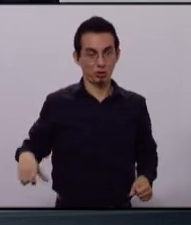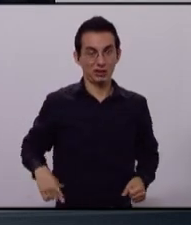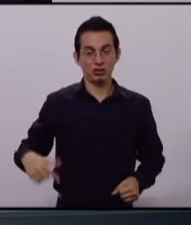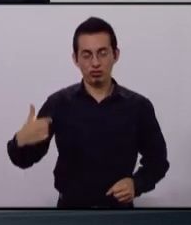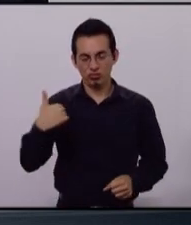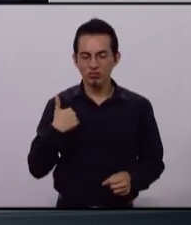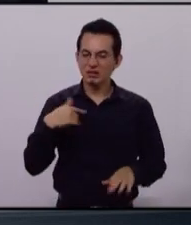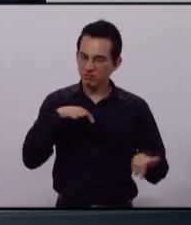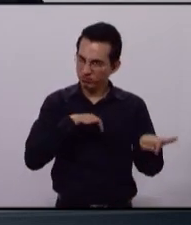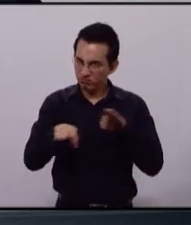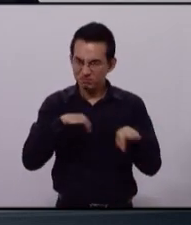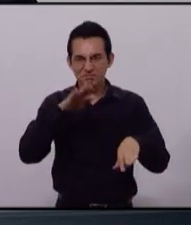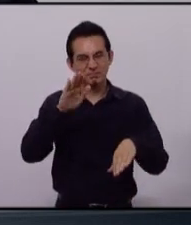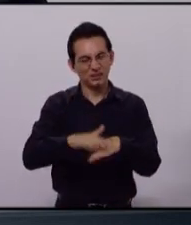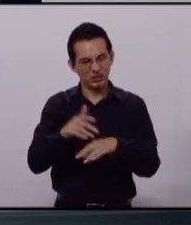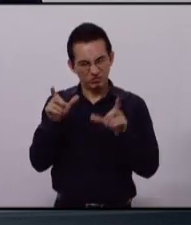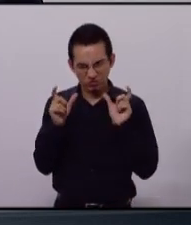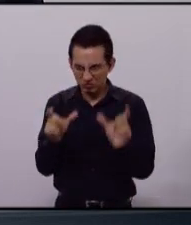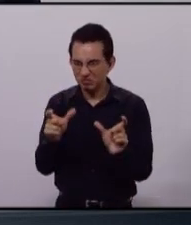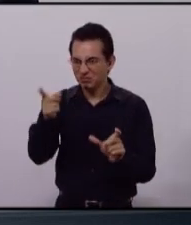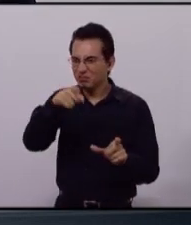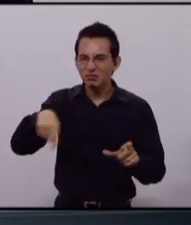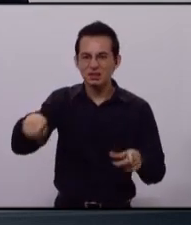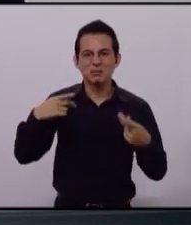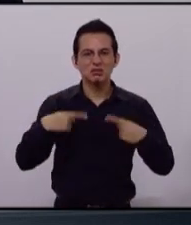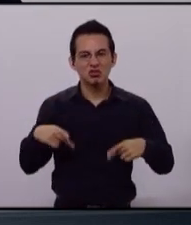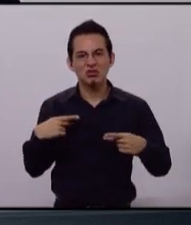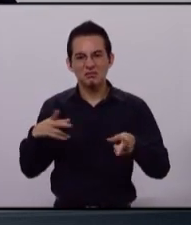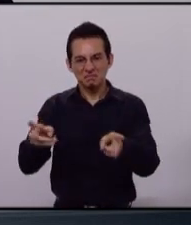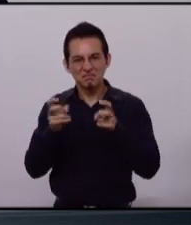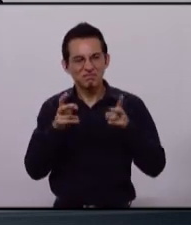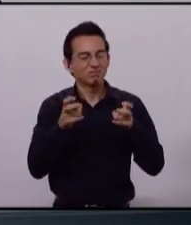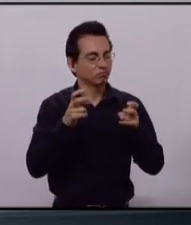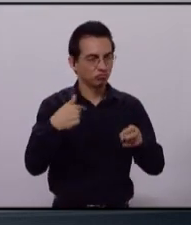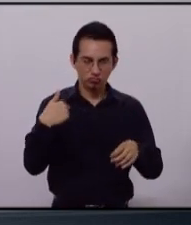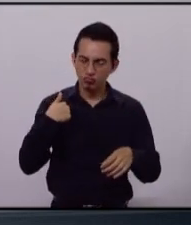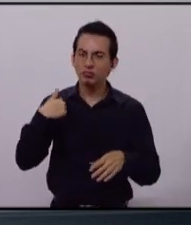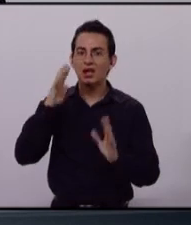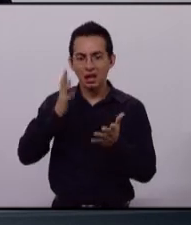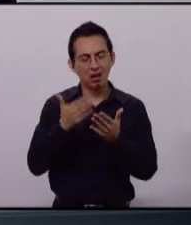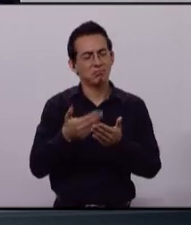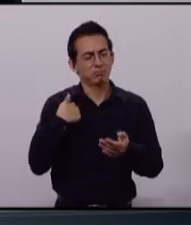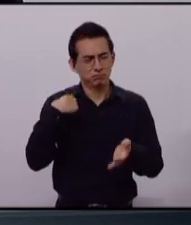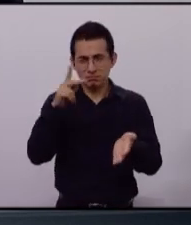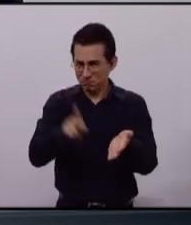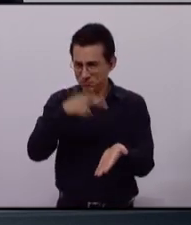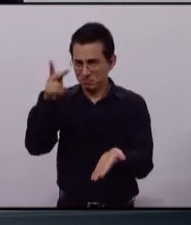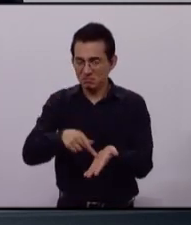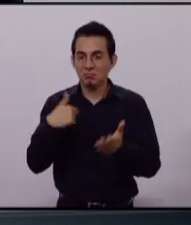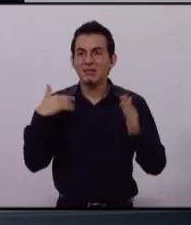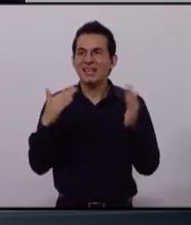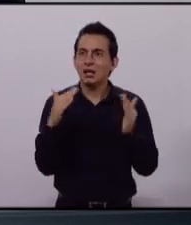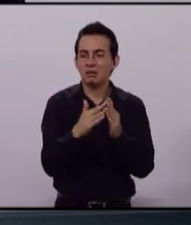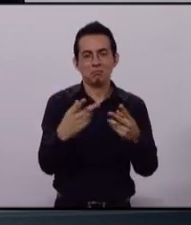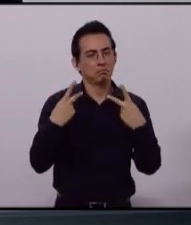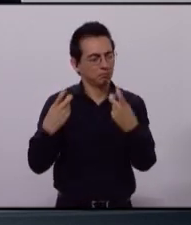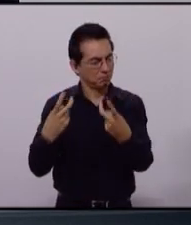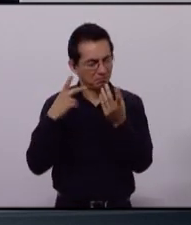duro contra la delincuencia. Nos encontramos con los robos. Yo ya sufrí de robos en mi casa habitación.